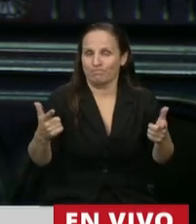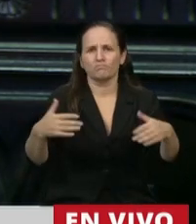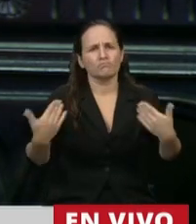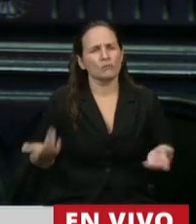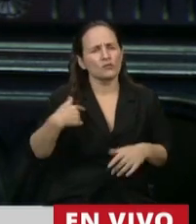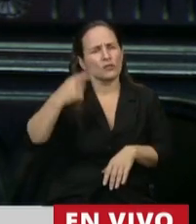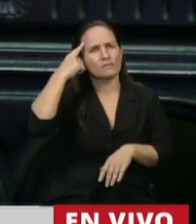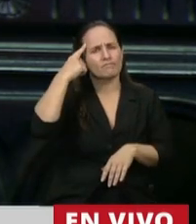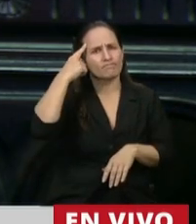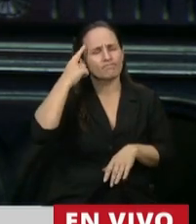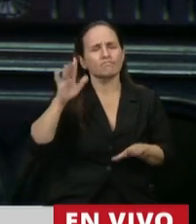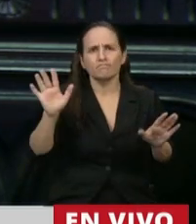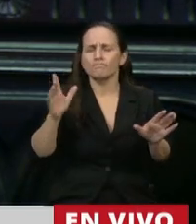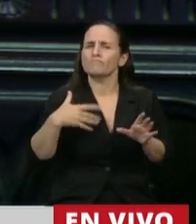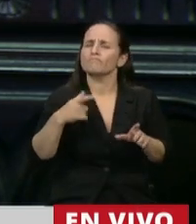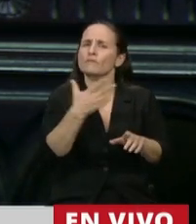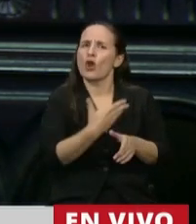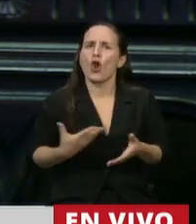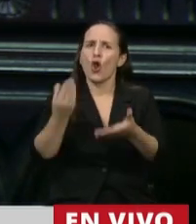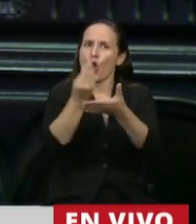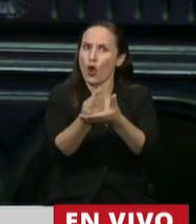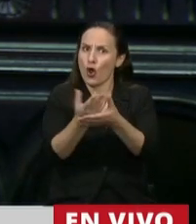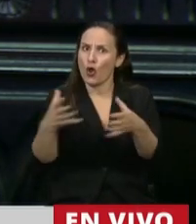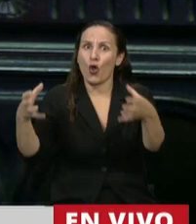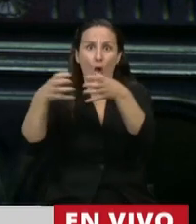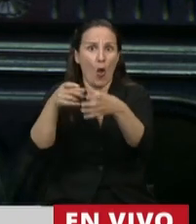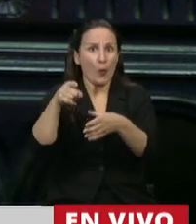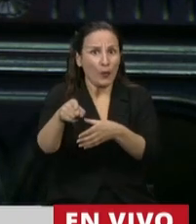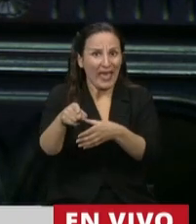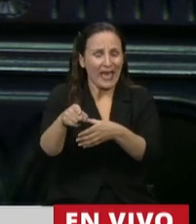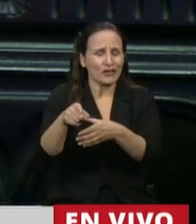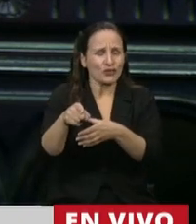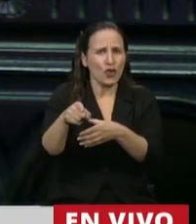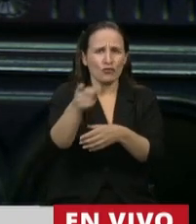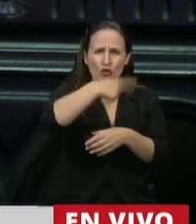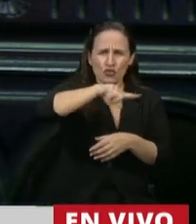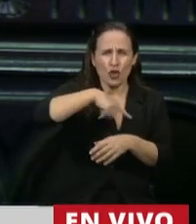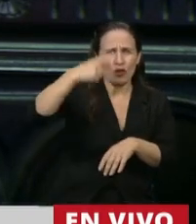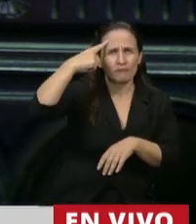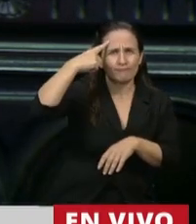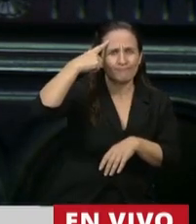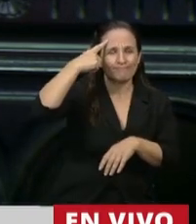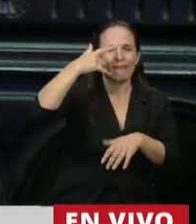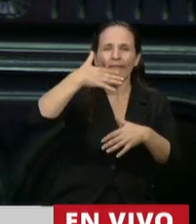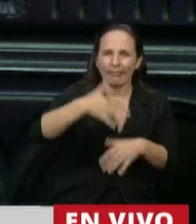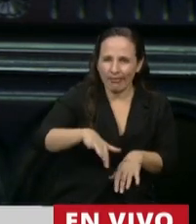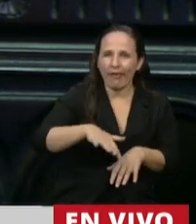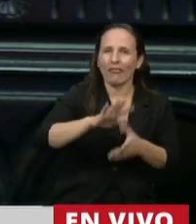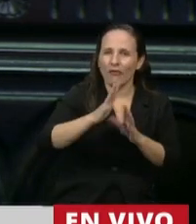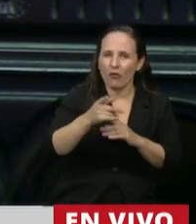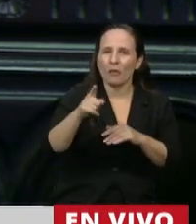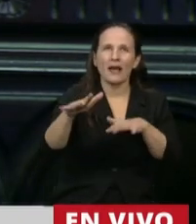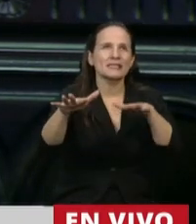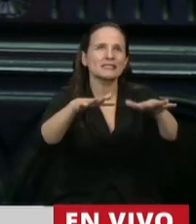en la gestión de gobierno, como justamente entendimos la importancia de estar a la altura de los